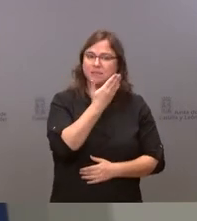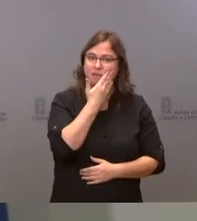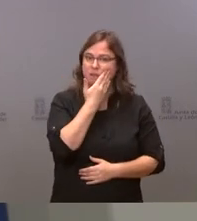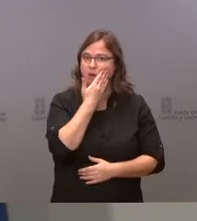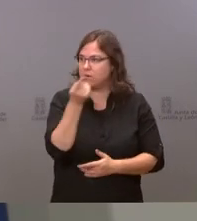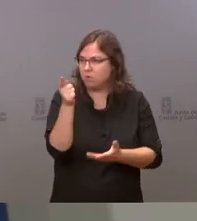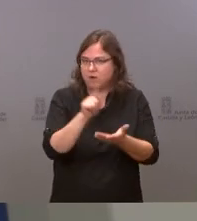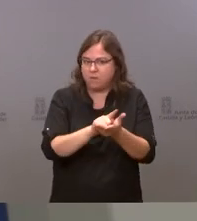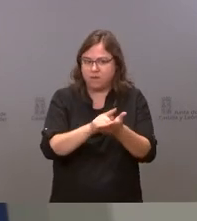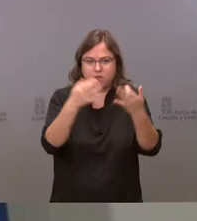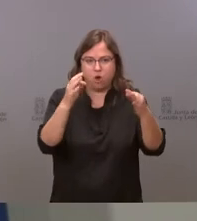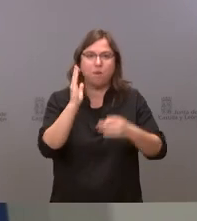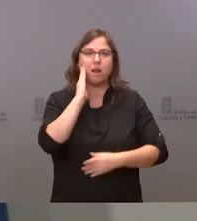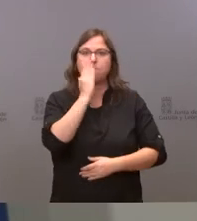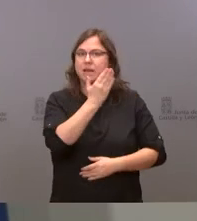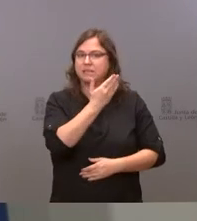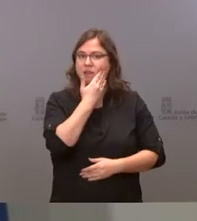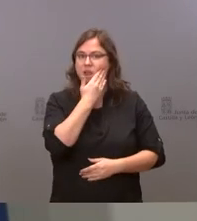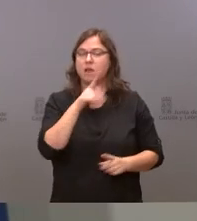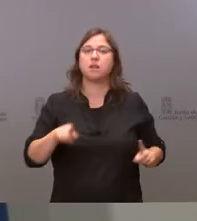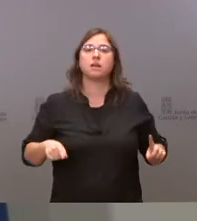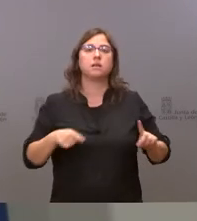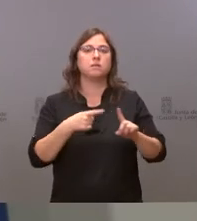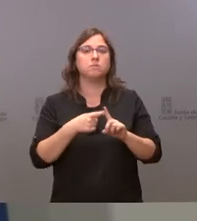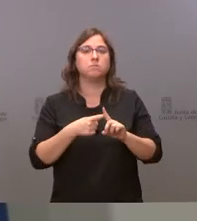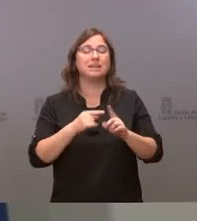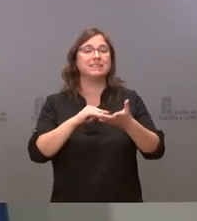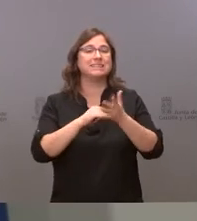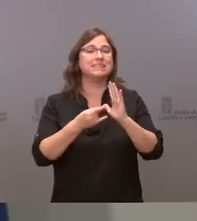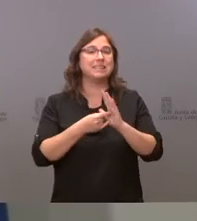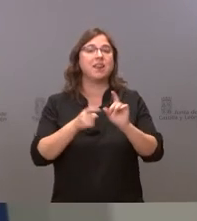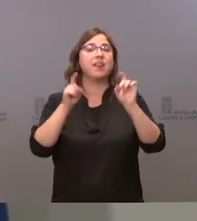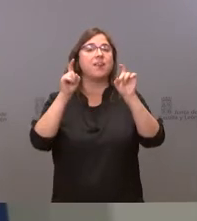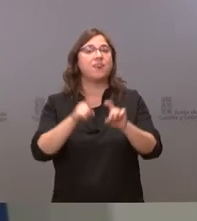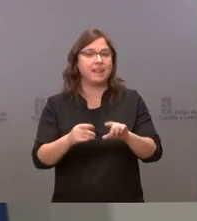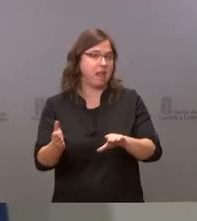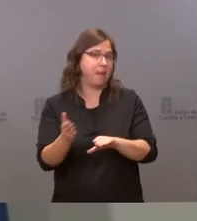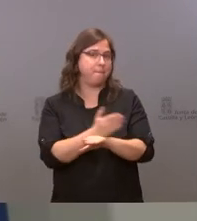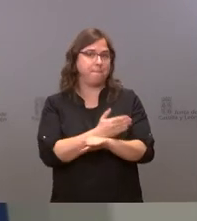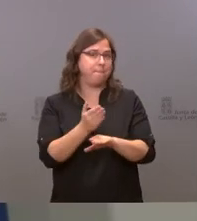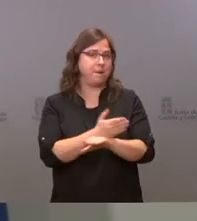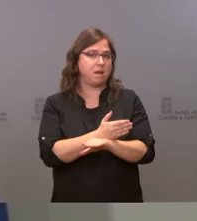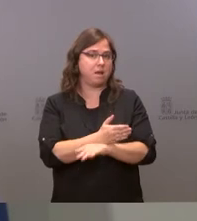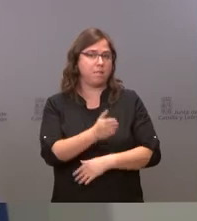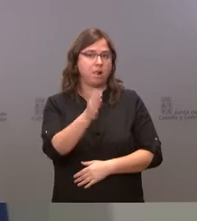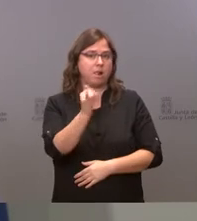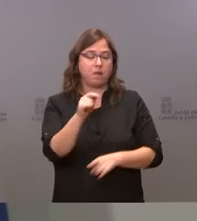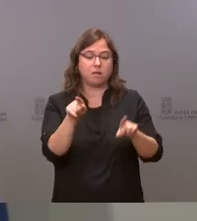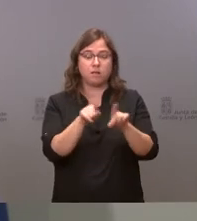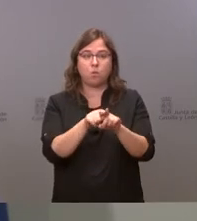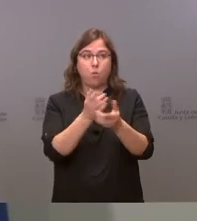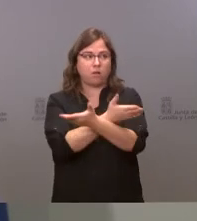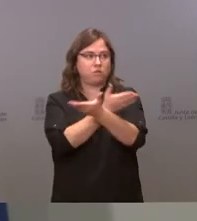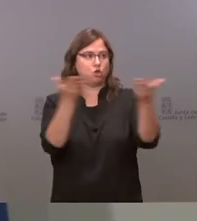y están abiertos y ha vuelto con el sistema de cita previa que está en vigor en el conjunto de la atención